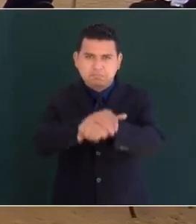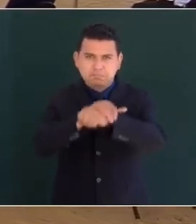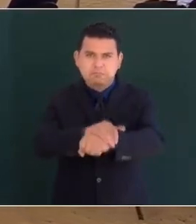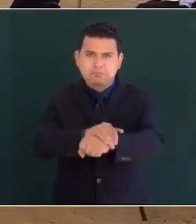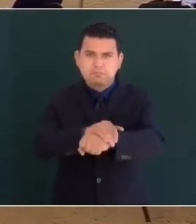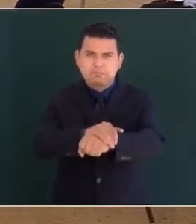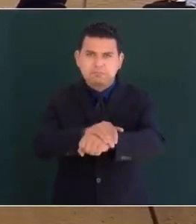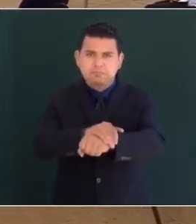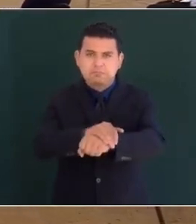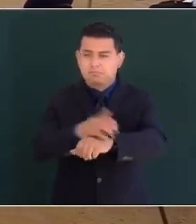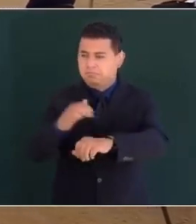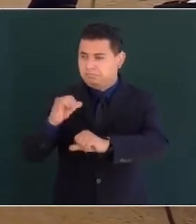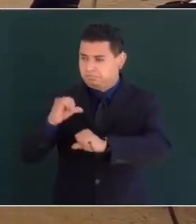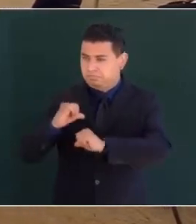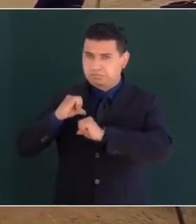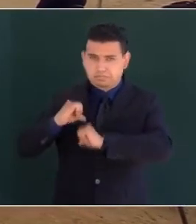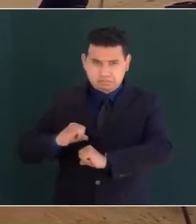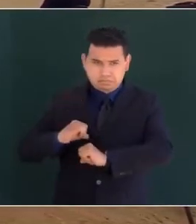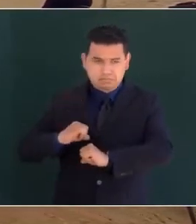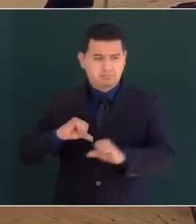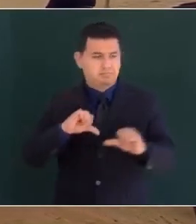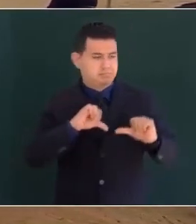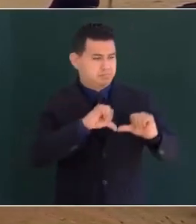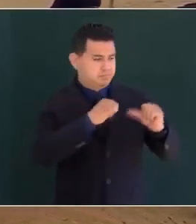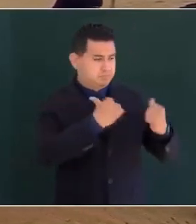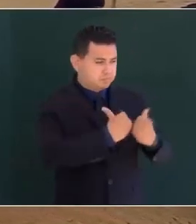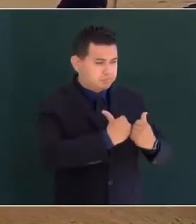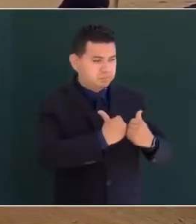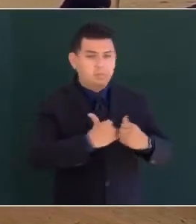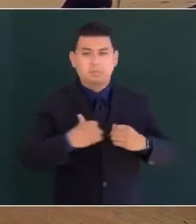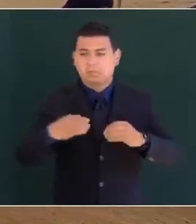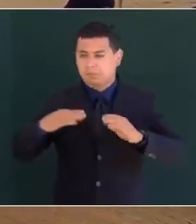autoridades civiles, militares